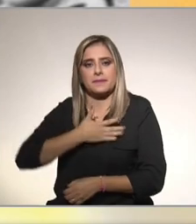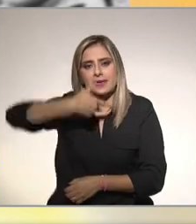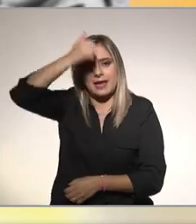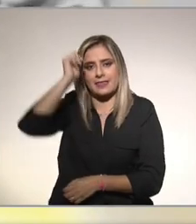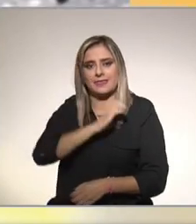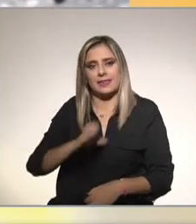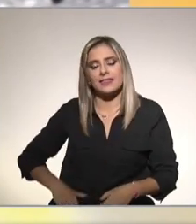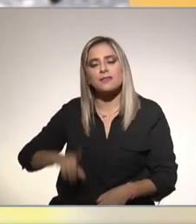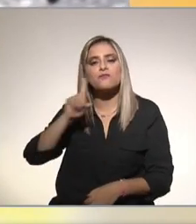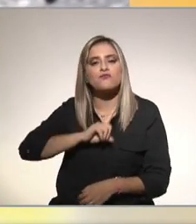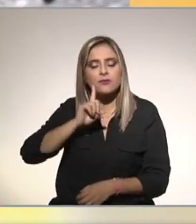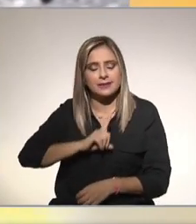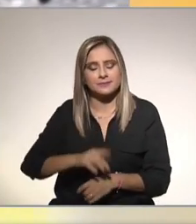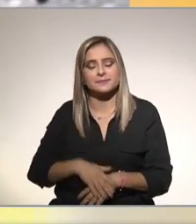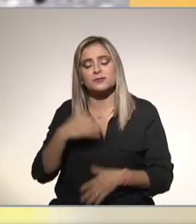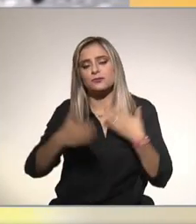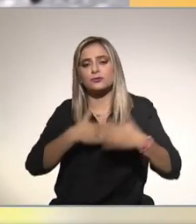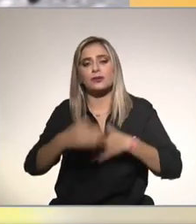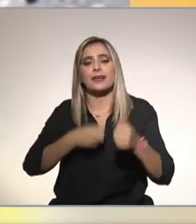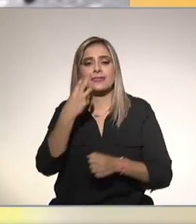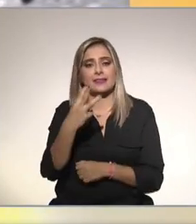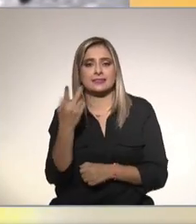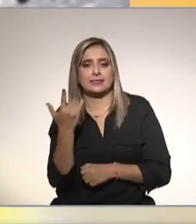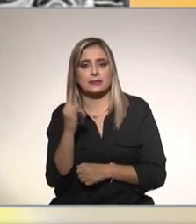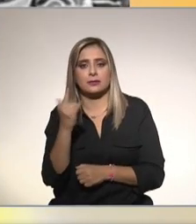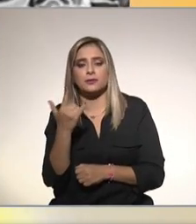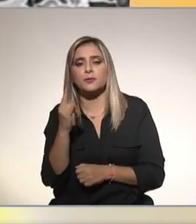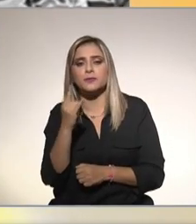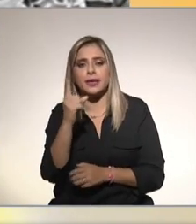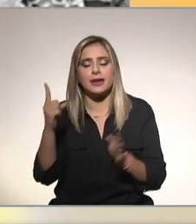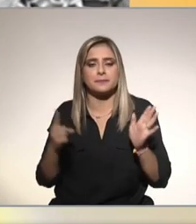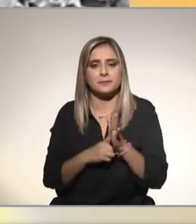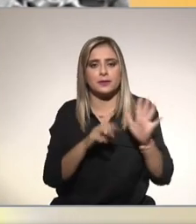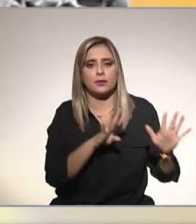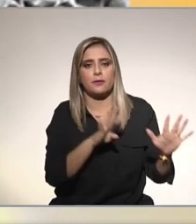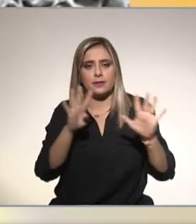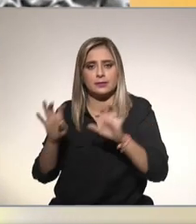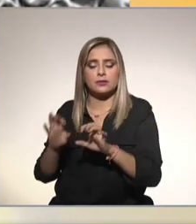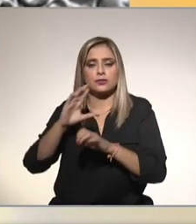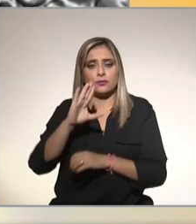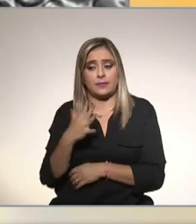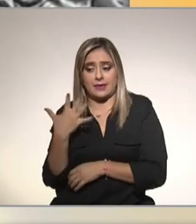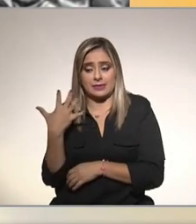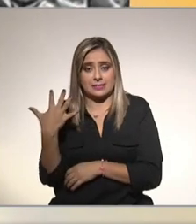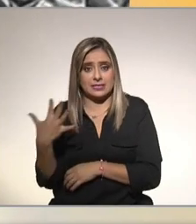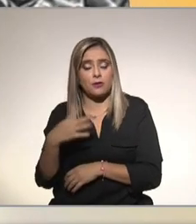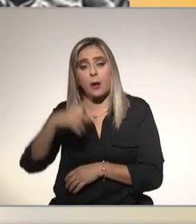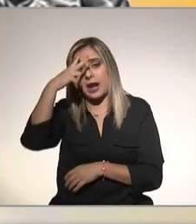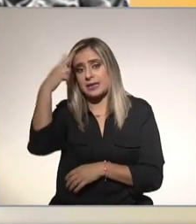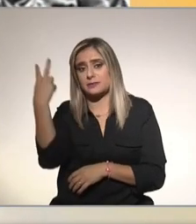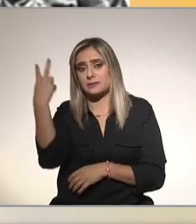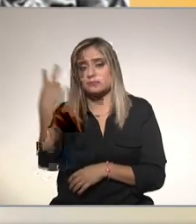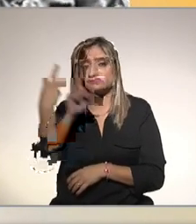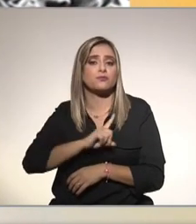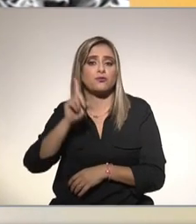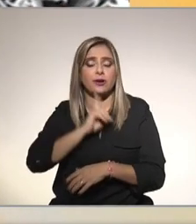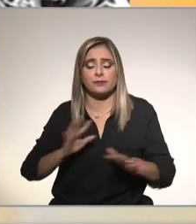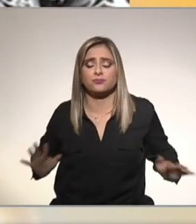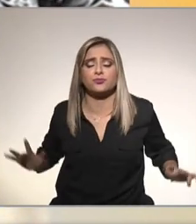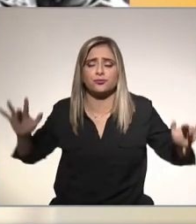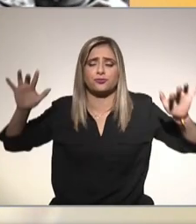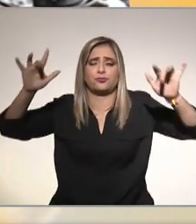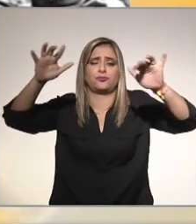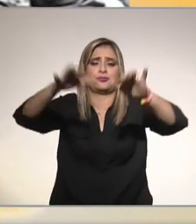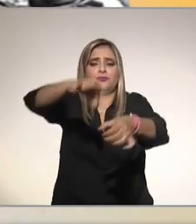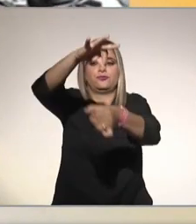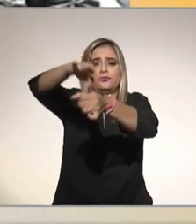fue el 3 de julio de 1955 cuando las mexicanas sufragaron por primera vez